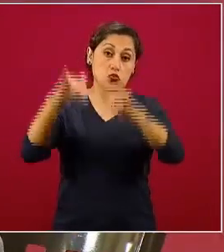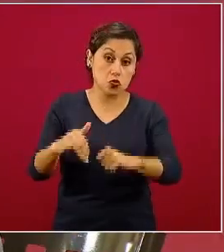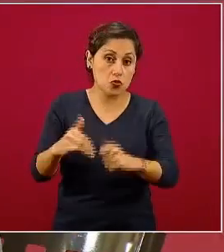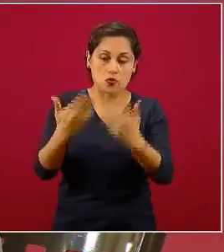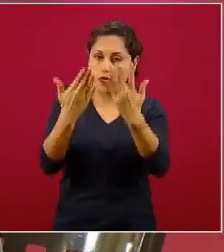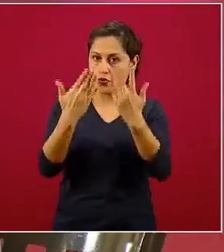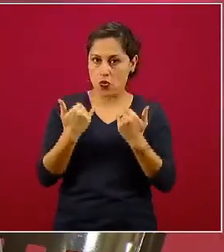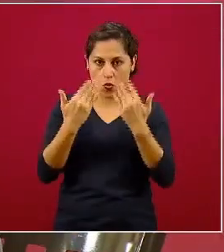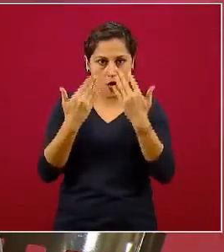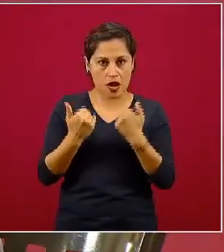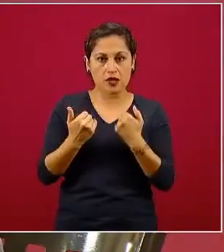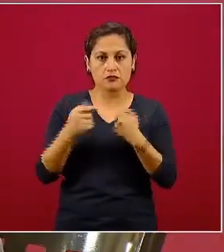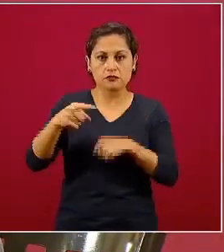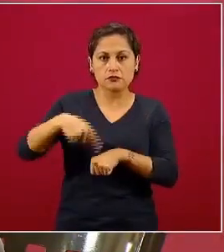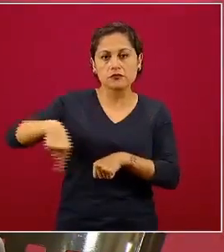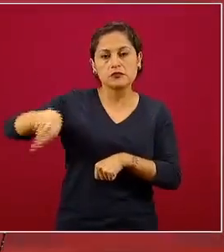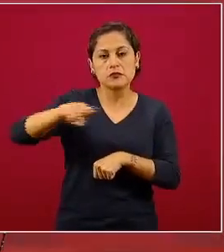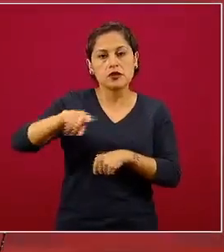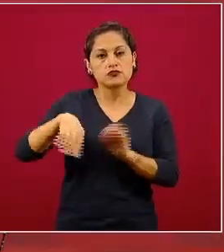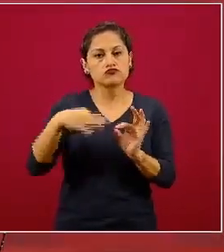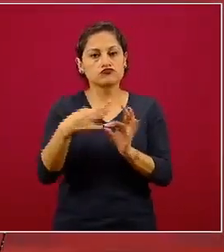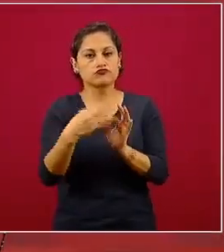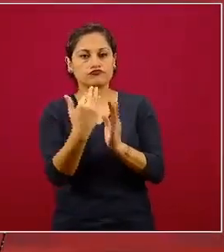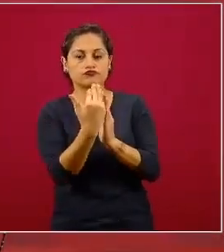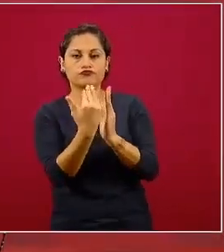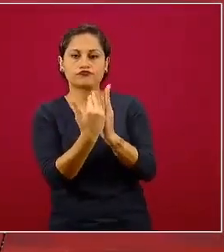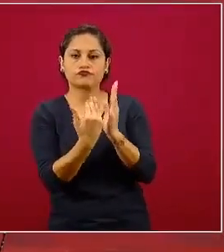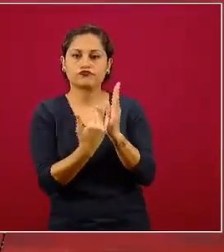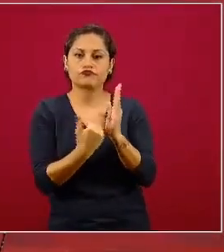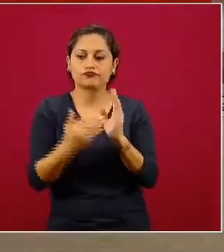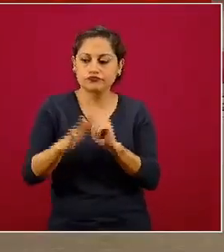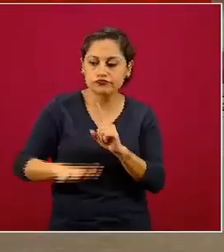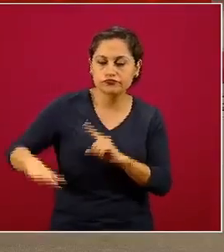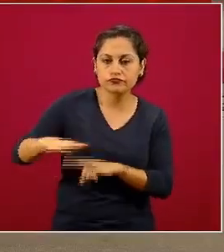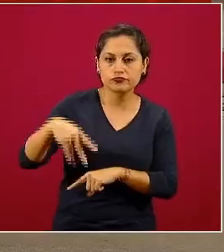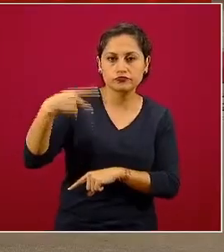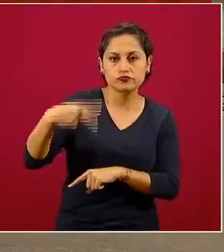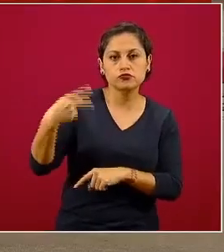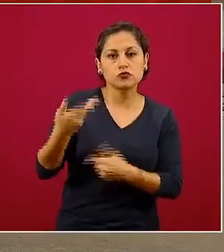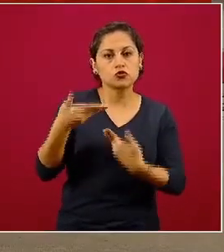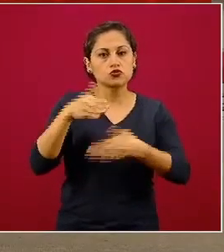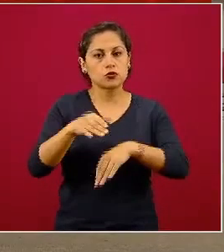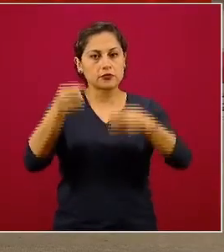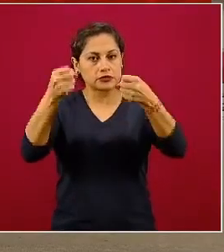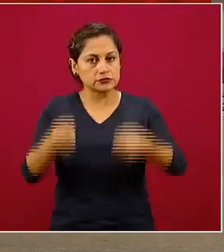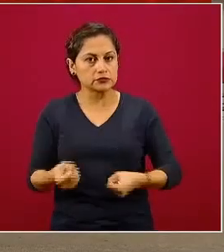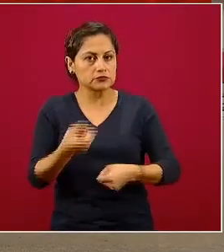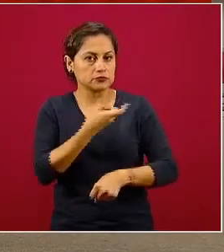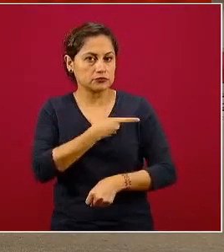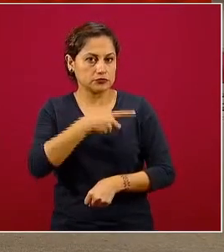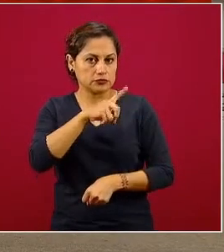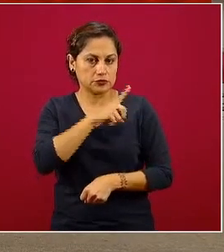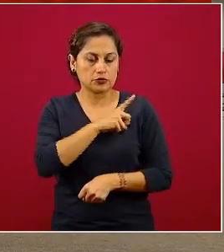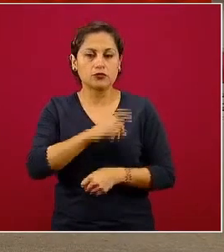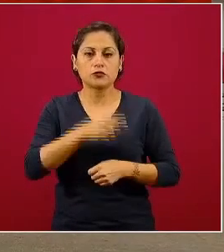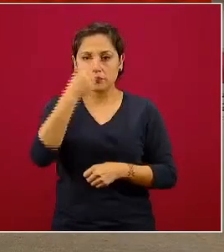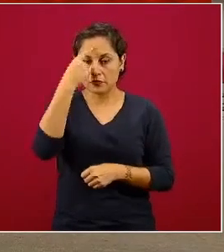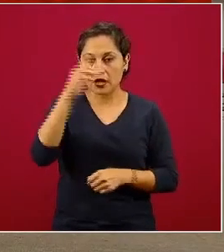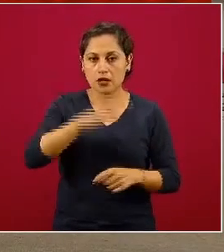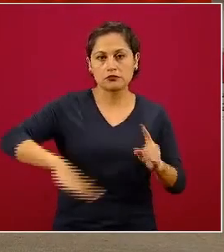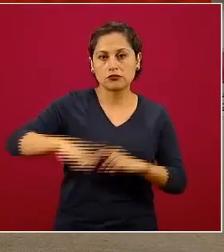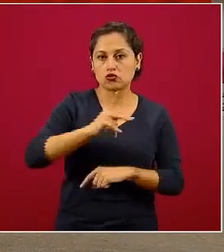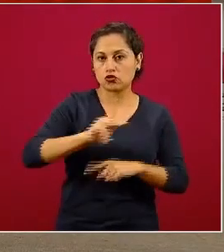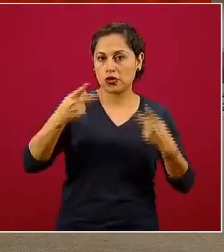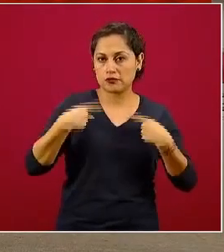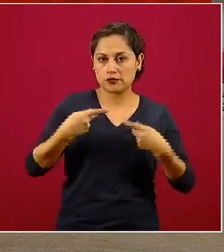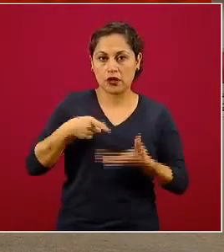cumplir con todos los protocolos de seguridad sanitaria para el personal que está laborando. El